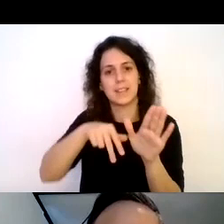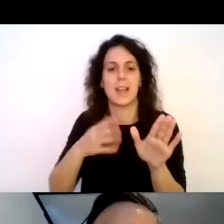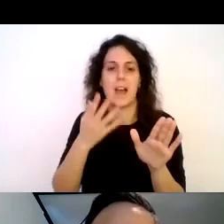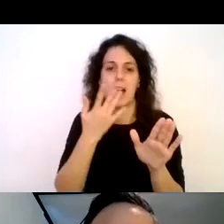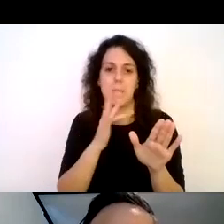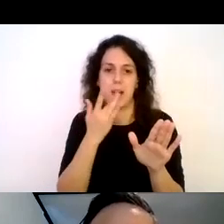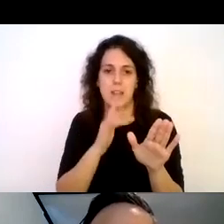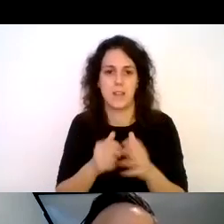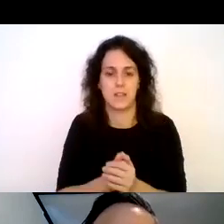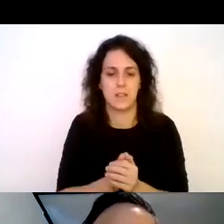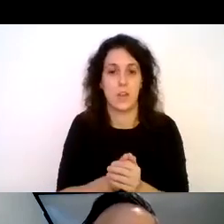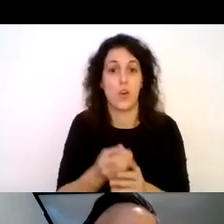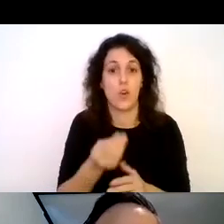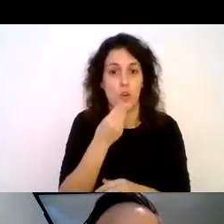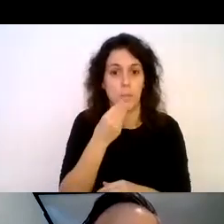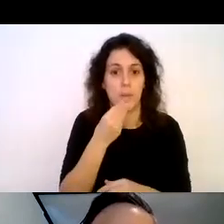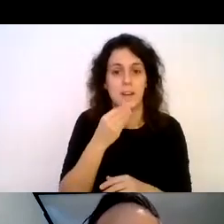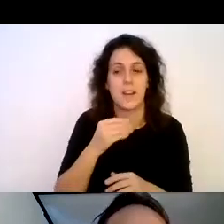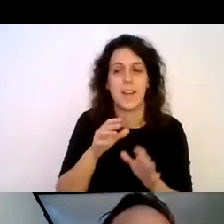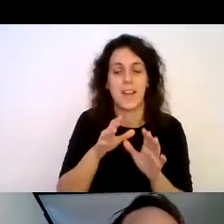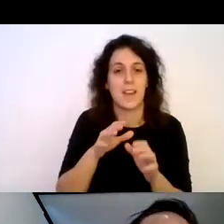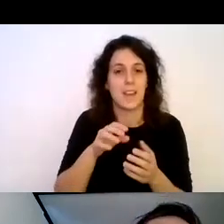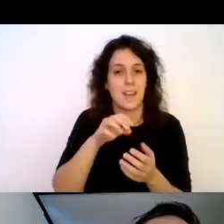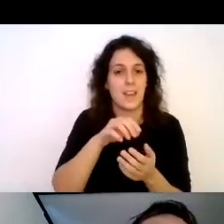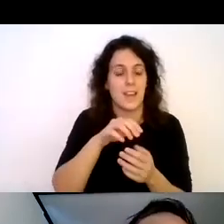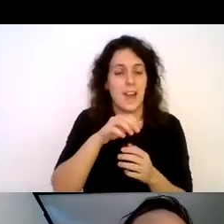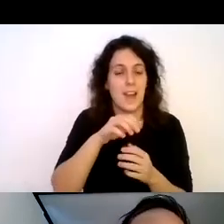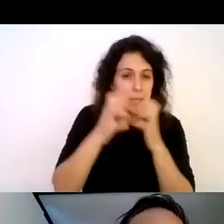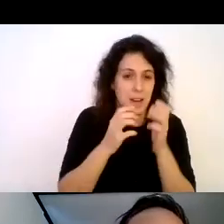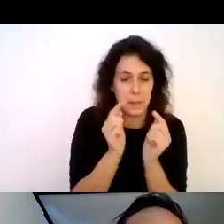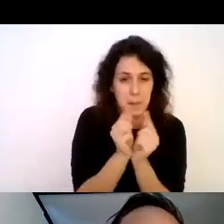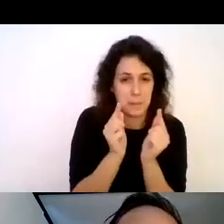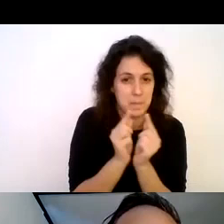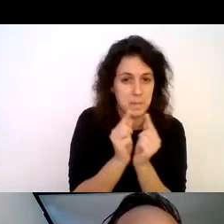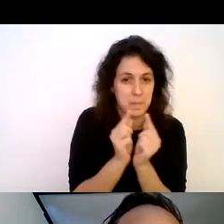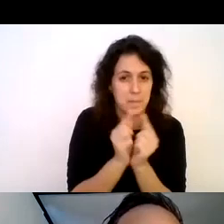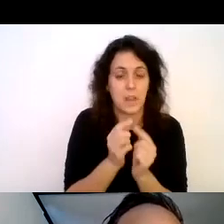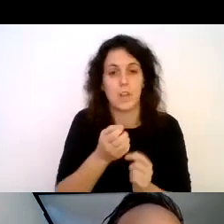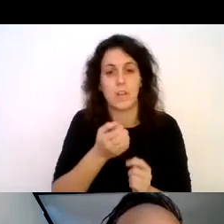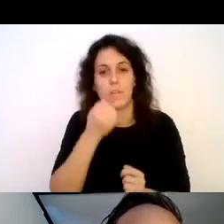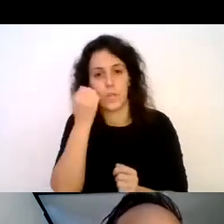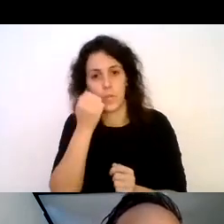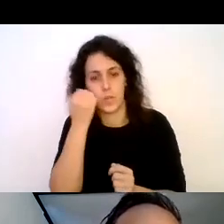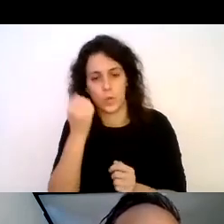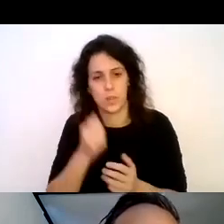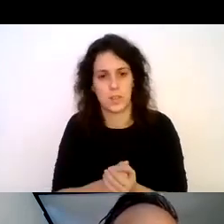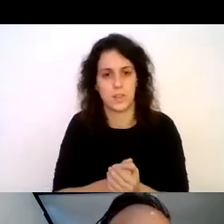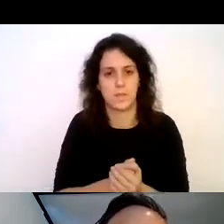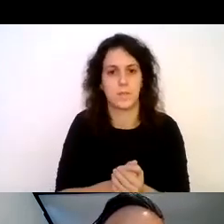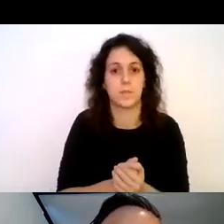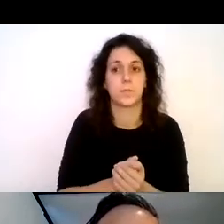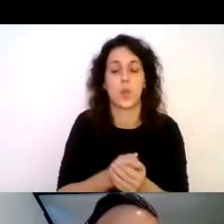Come insectos, semillas y frutas y es usual encontrarlo con su cabeza de lado como si estuviese escuchando el suelo para saber si hay lombrices,